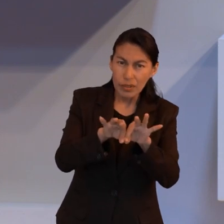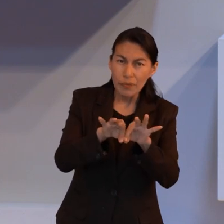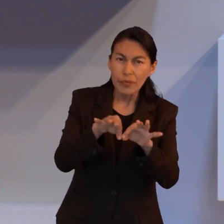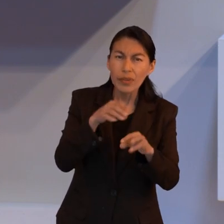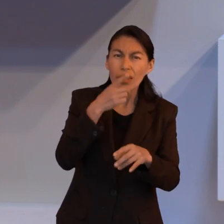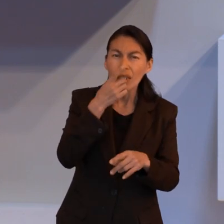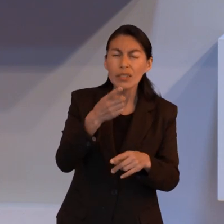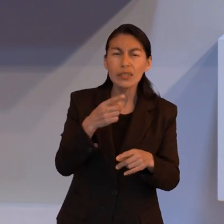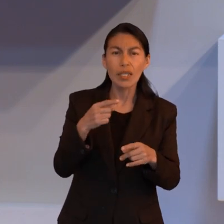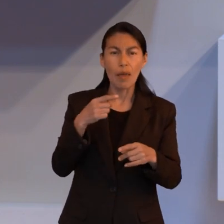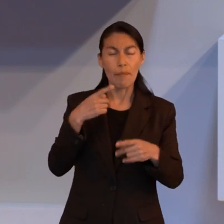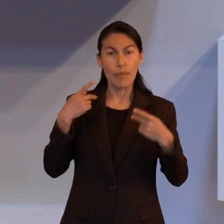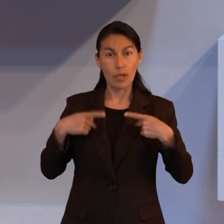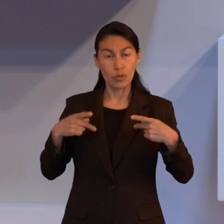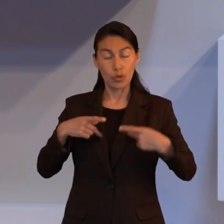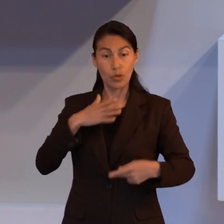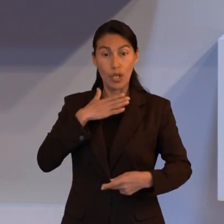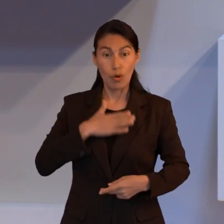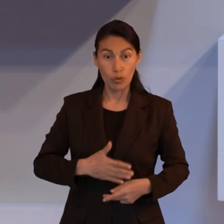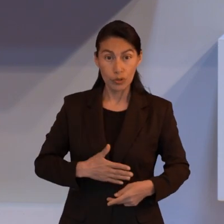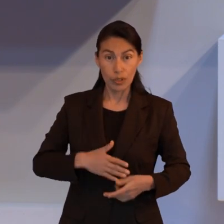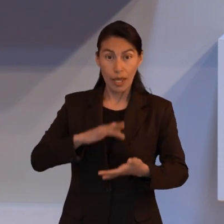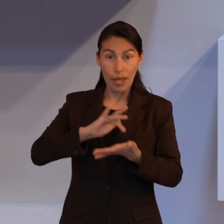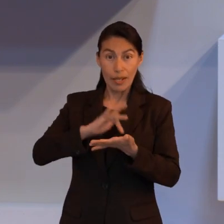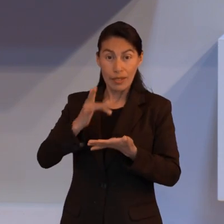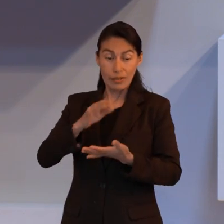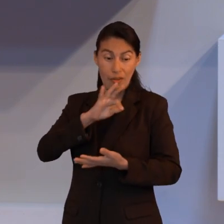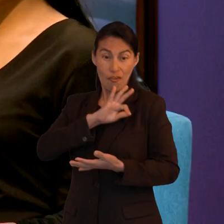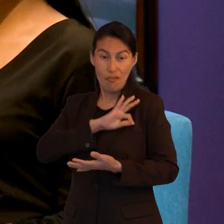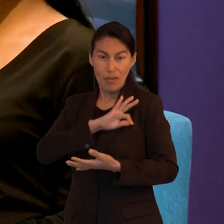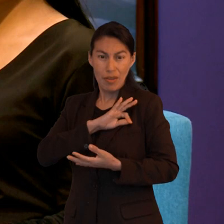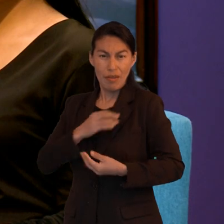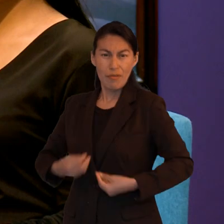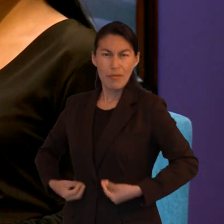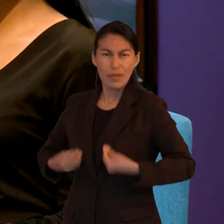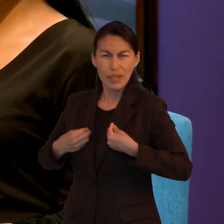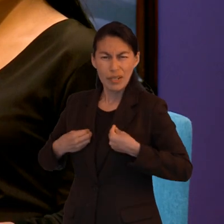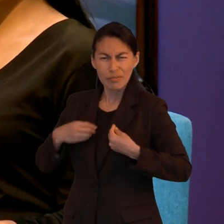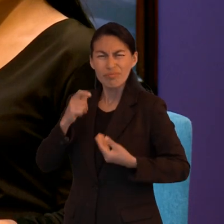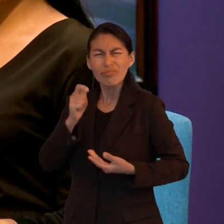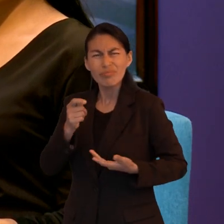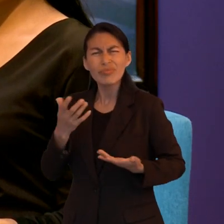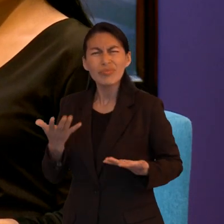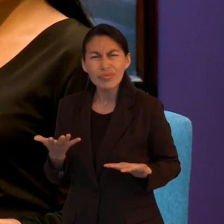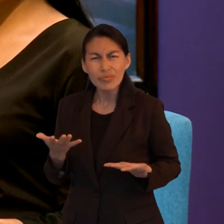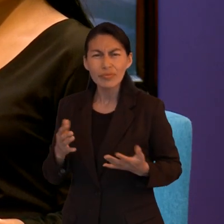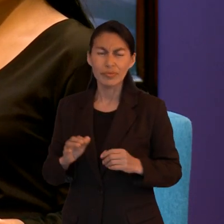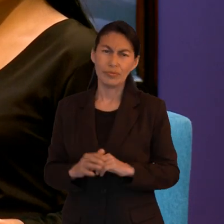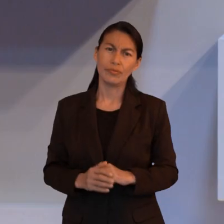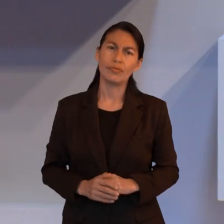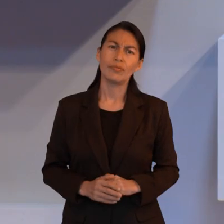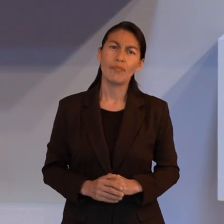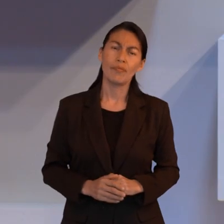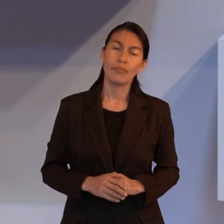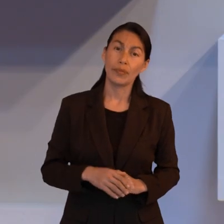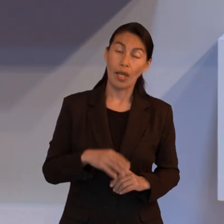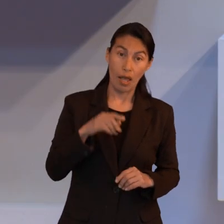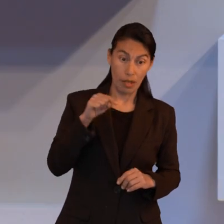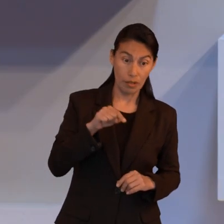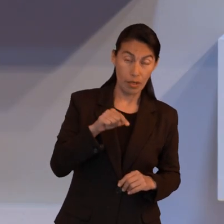que nos deja una frase en qué pensar. El justo por la fe vivirá. Y sabemos que esta frase a lo largo de nuestra historia como iglesia ha